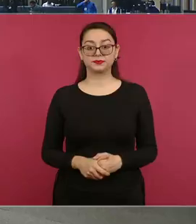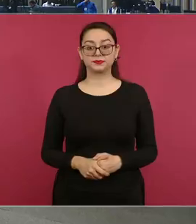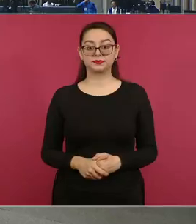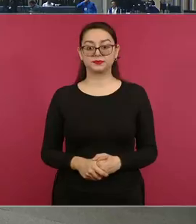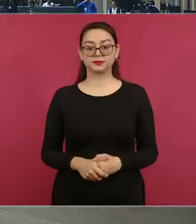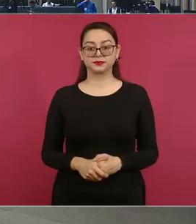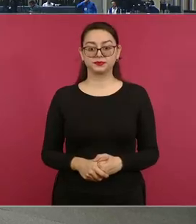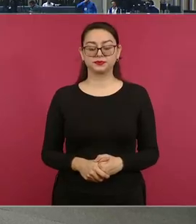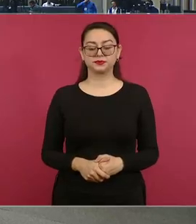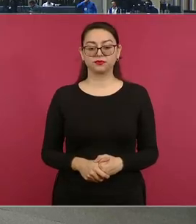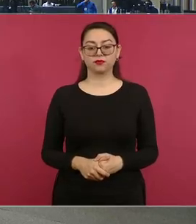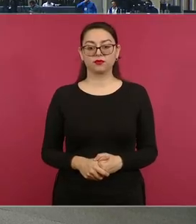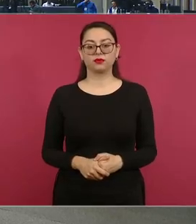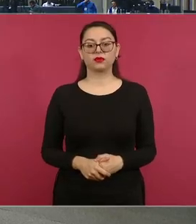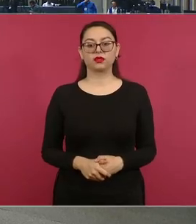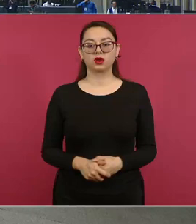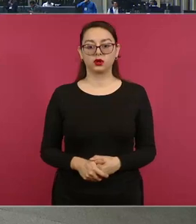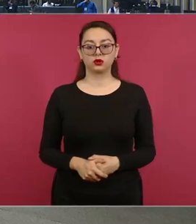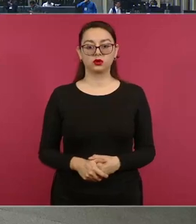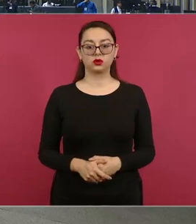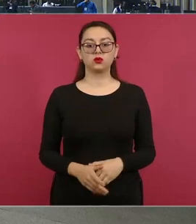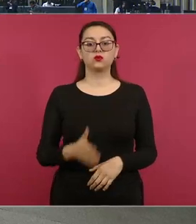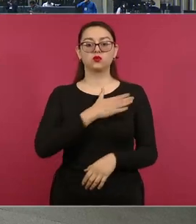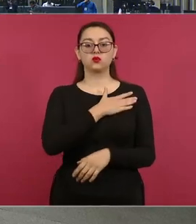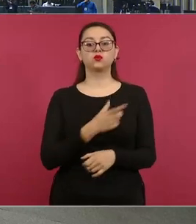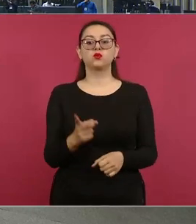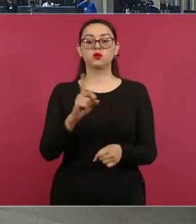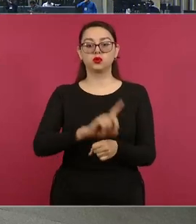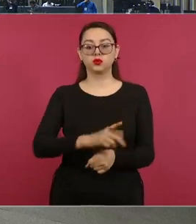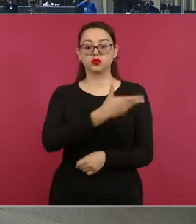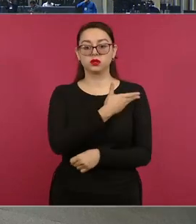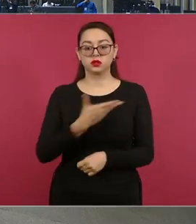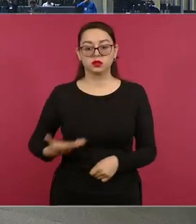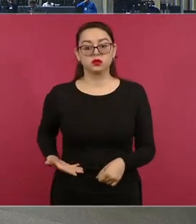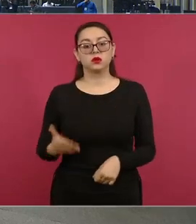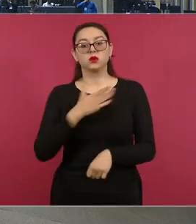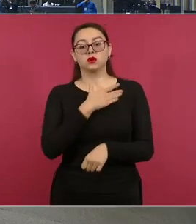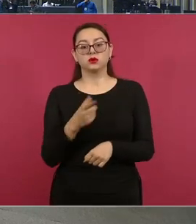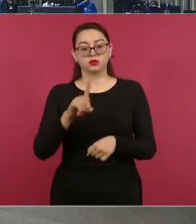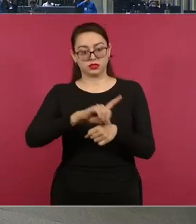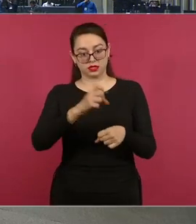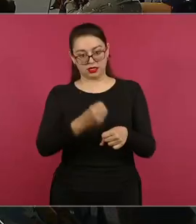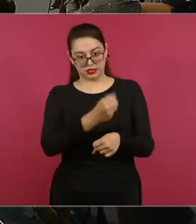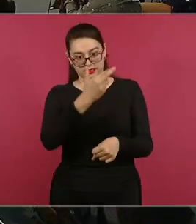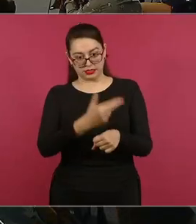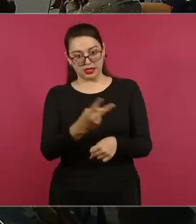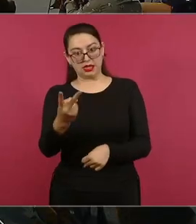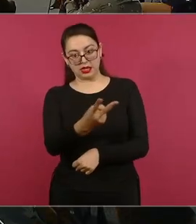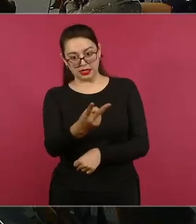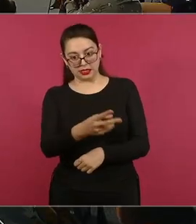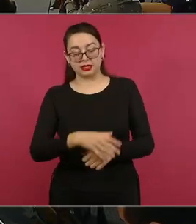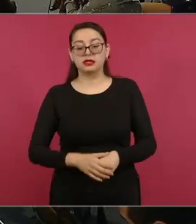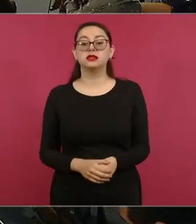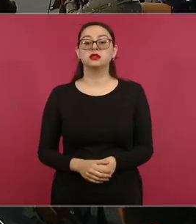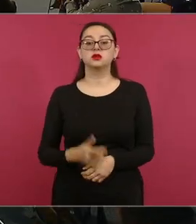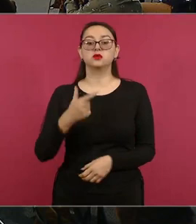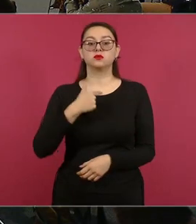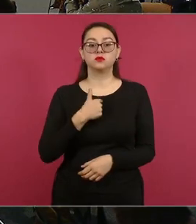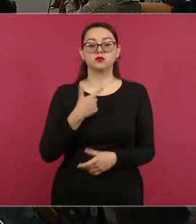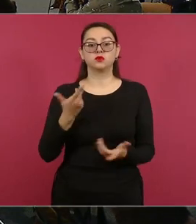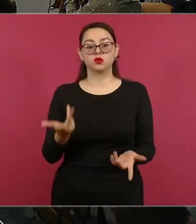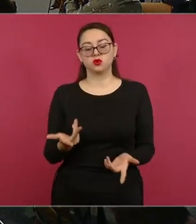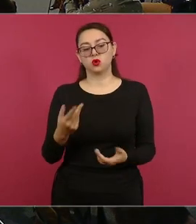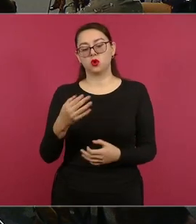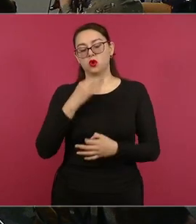Buenos días, señor presidente, secretarios, buenos días. Soy David Pérez de Tejada del Grupo Audiorama. como usted sabe, seguramente lo sabe, señor presidente, Audiorama